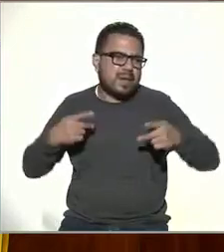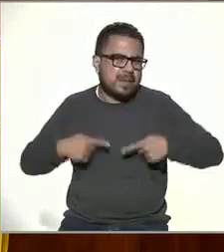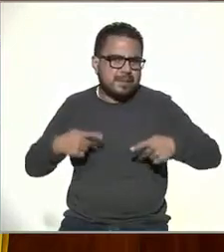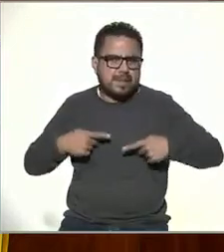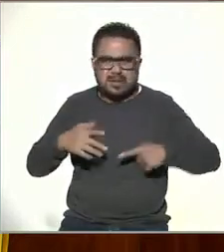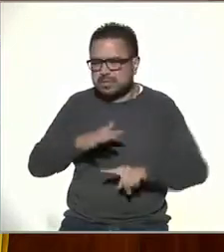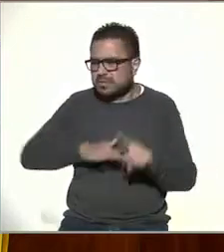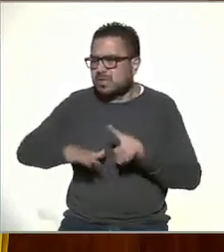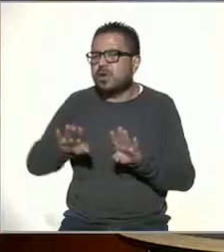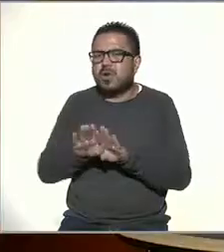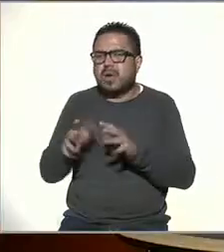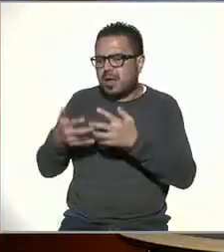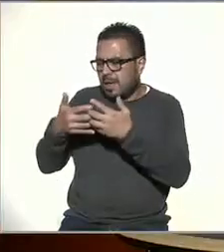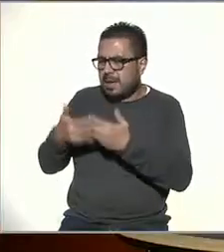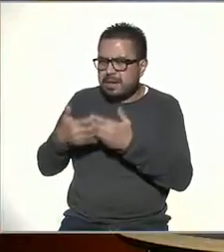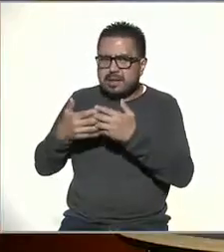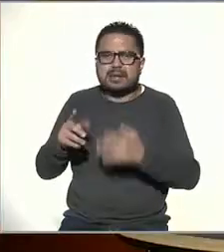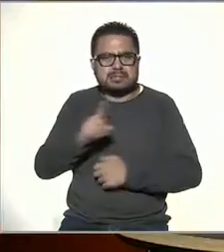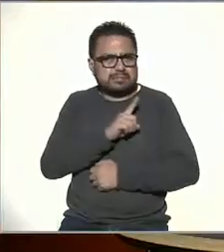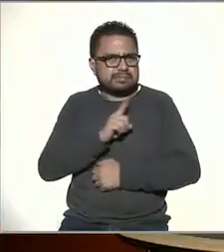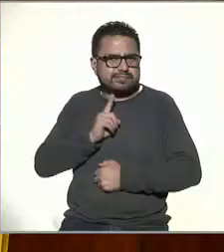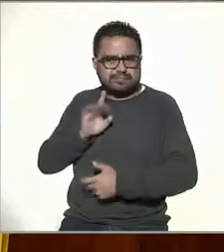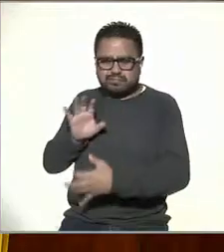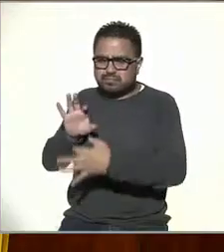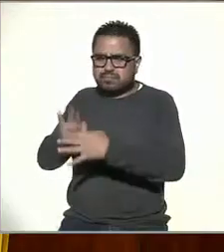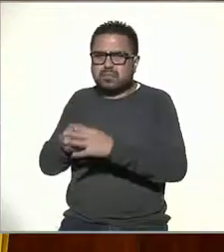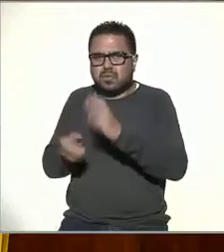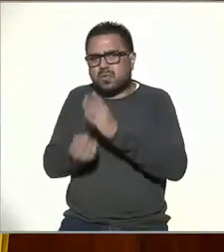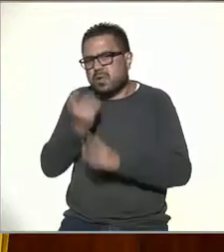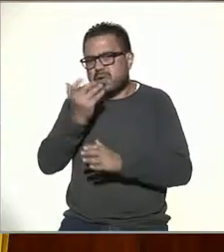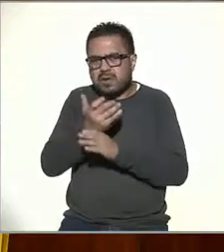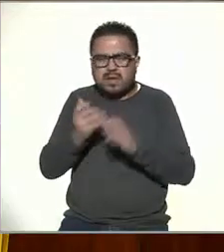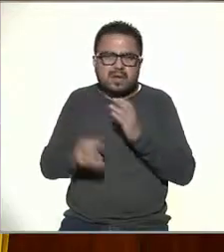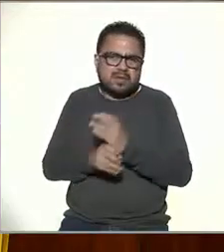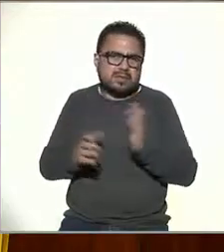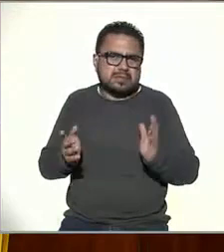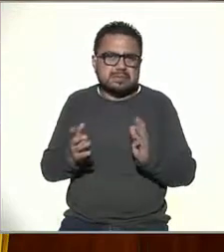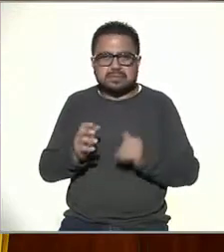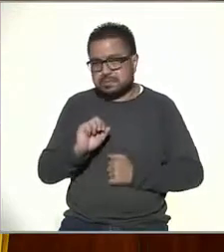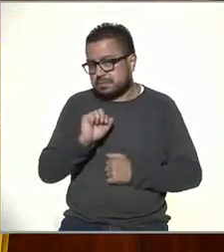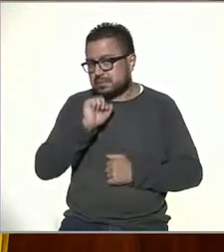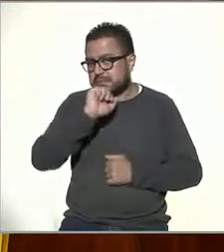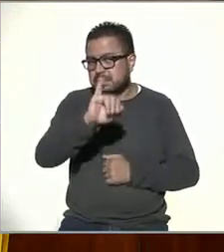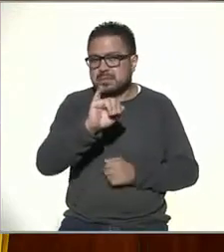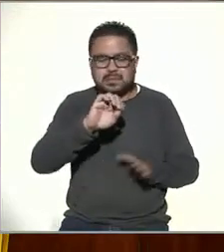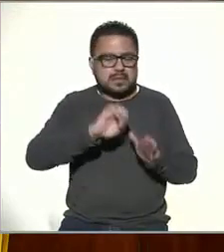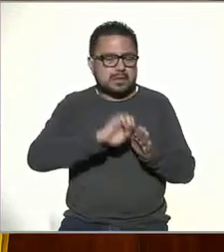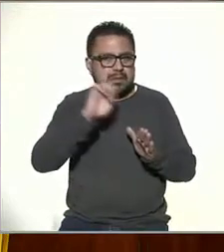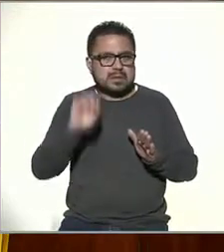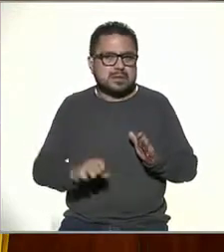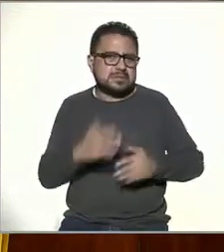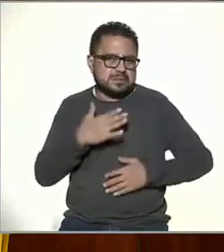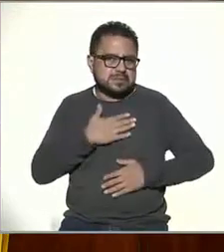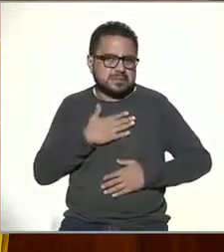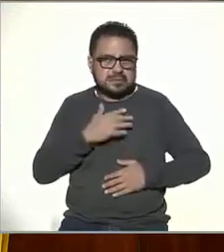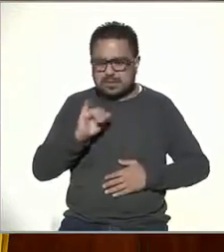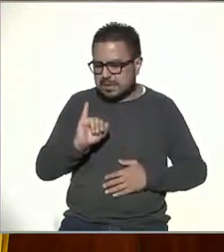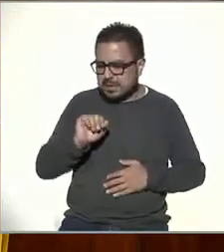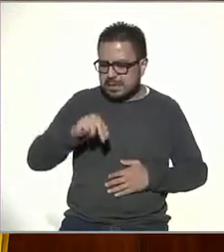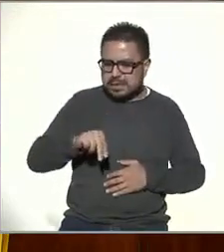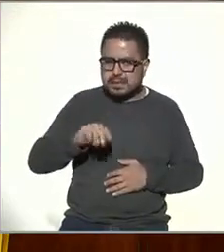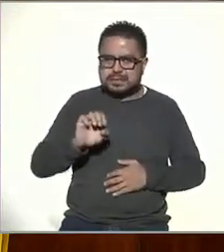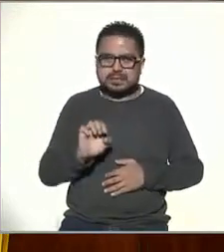las empresas han tenido que adaptarse a nuevas realidades. Efectivamente, por ejemplo, en nuestro caso, en el Inegi,